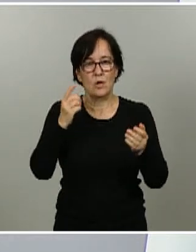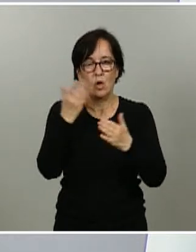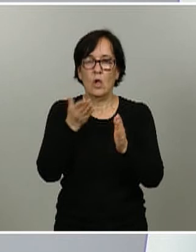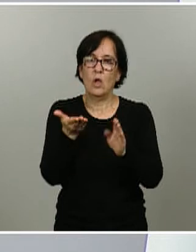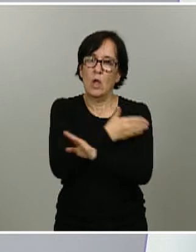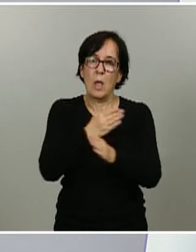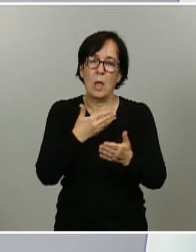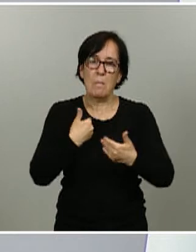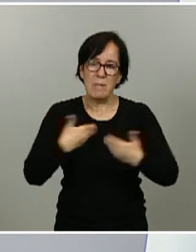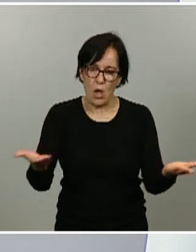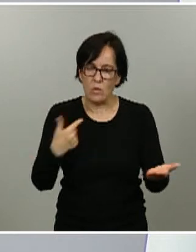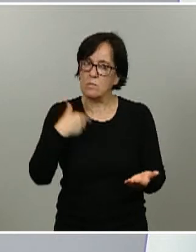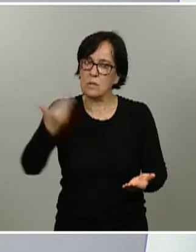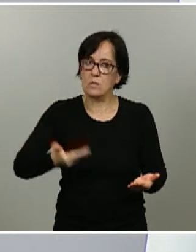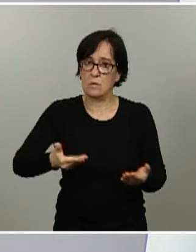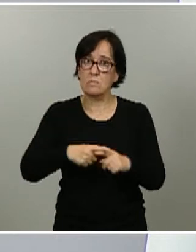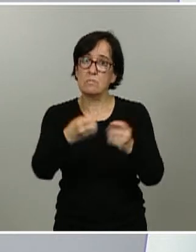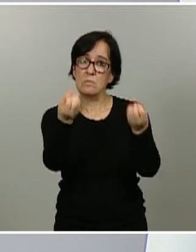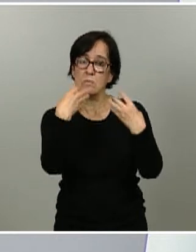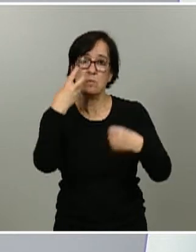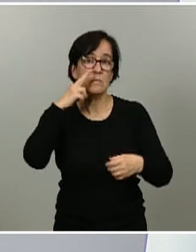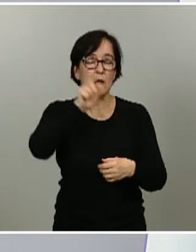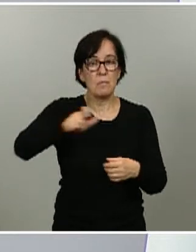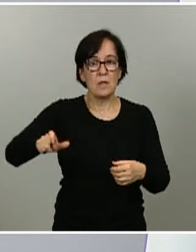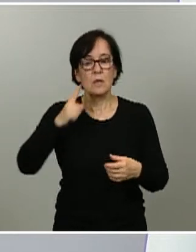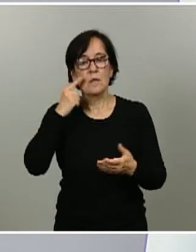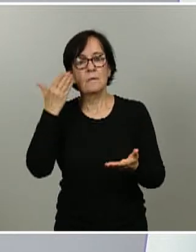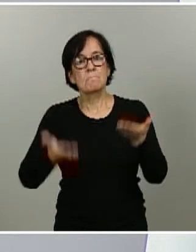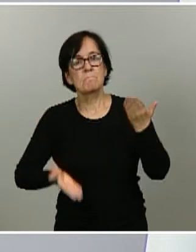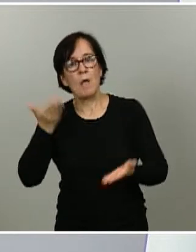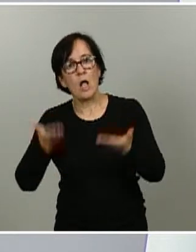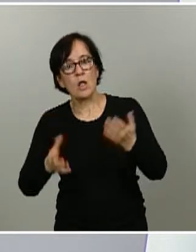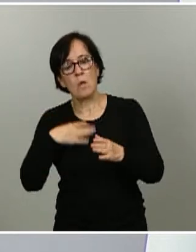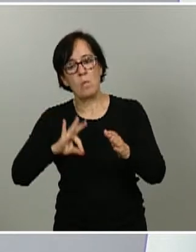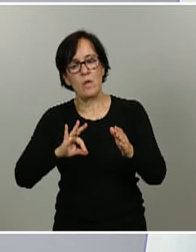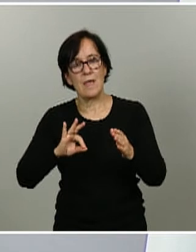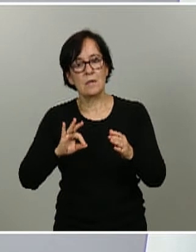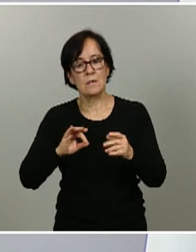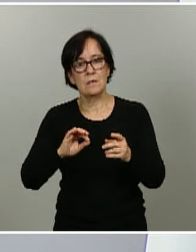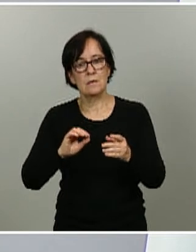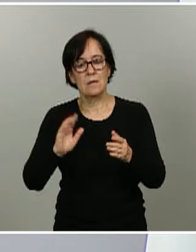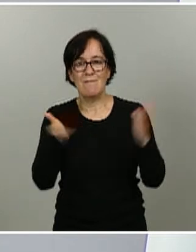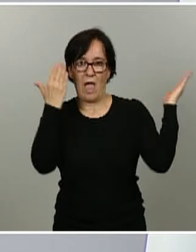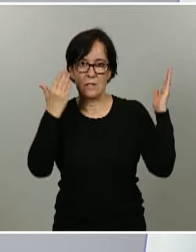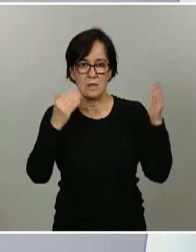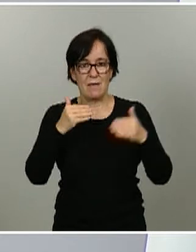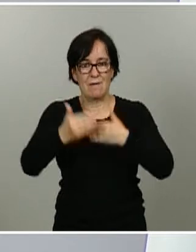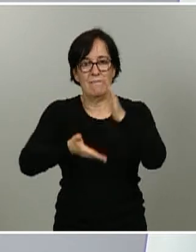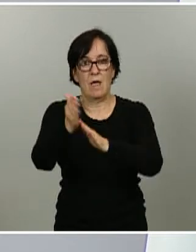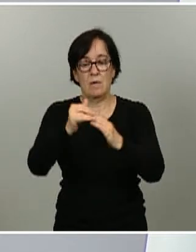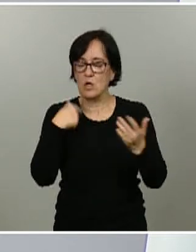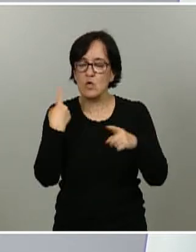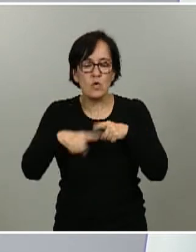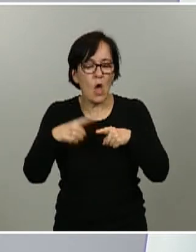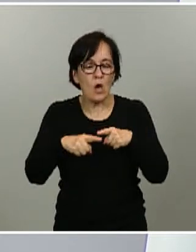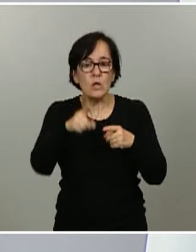por lo que nos trasladan los expertos a la hora de valorar la posibilidad de progresar de fase este es un elemento más que nos da una foto de cómo